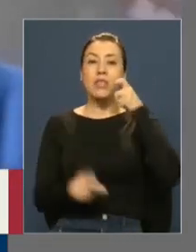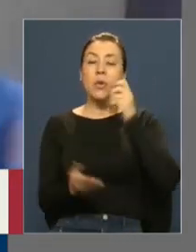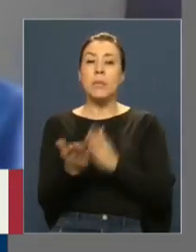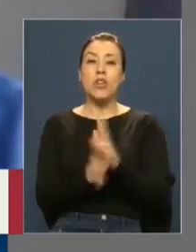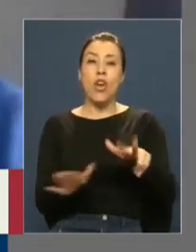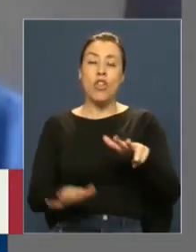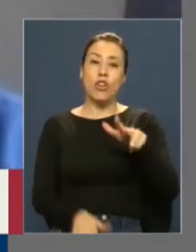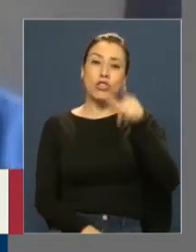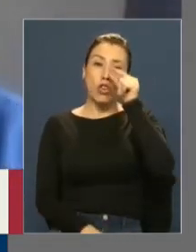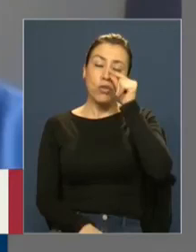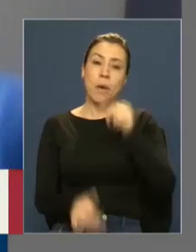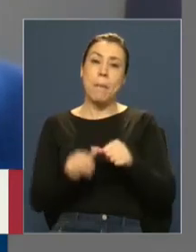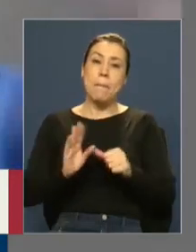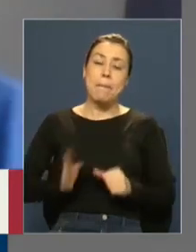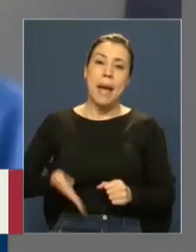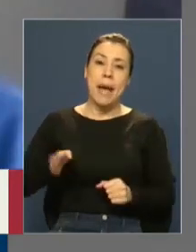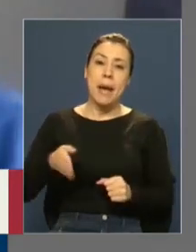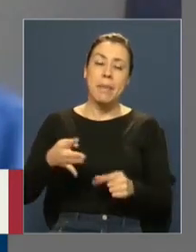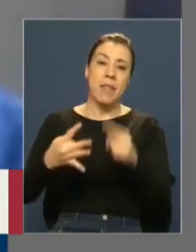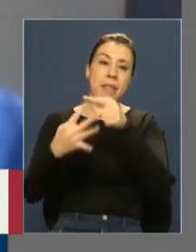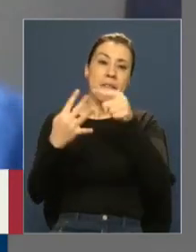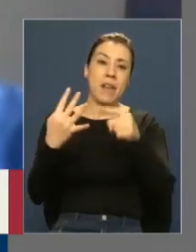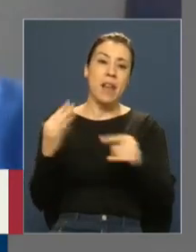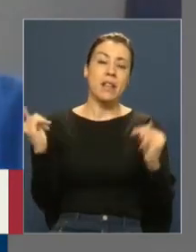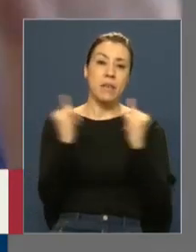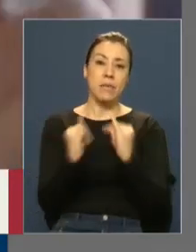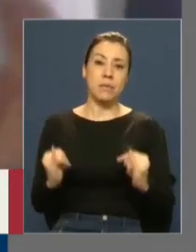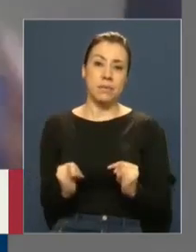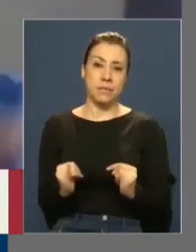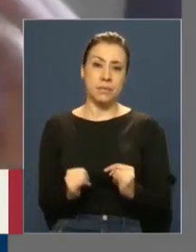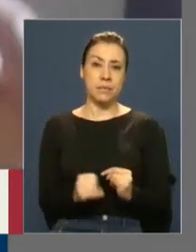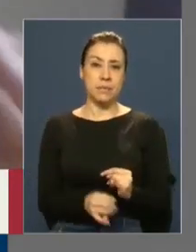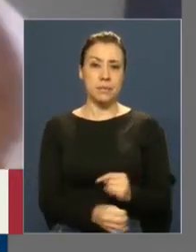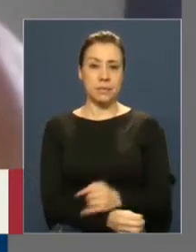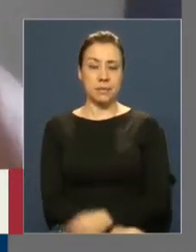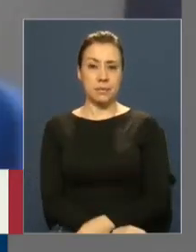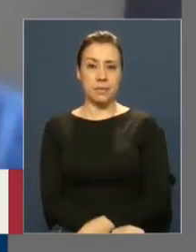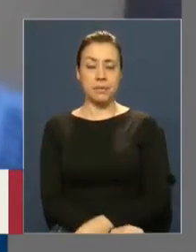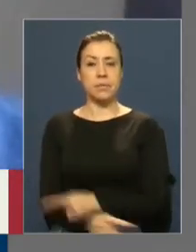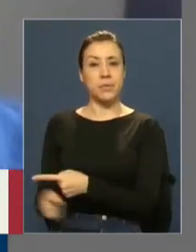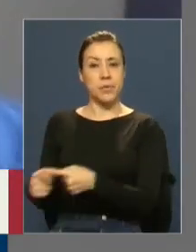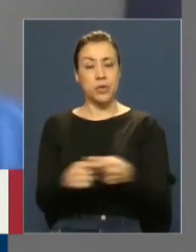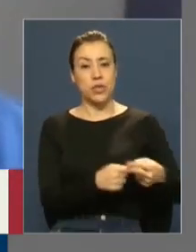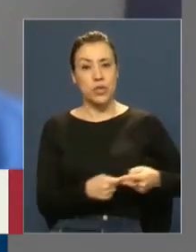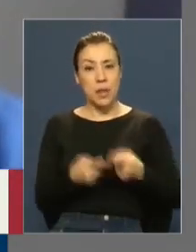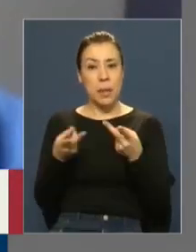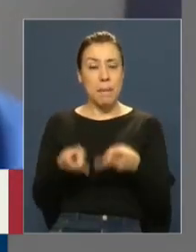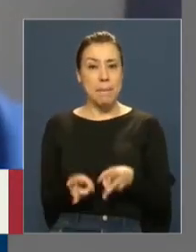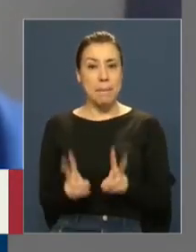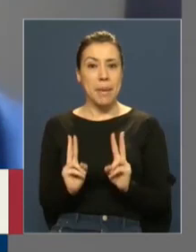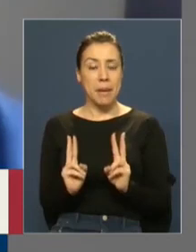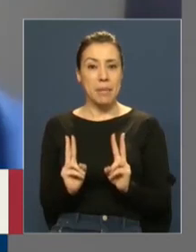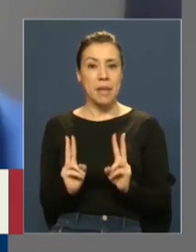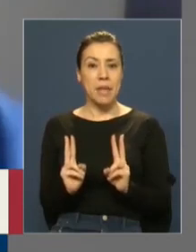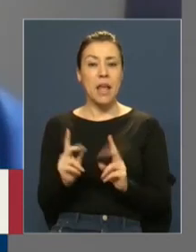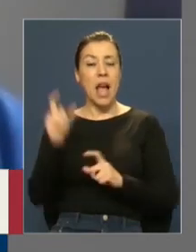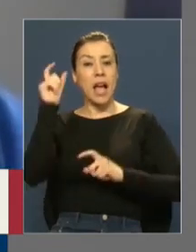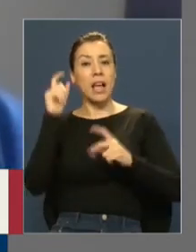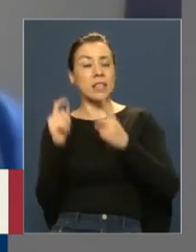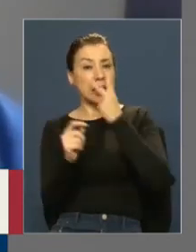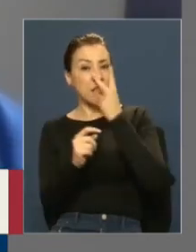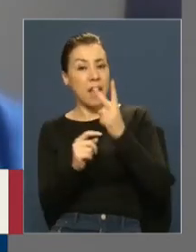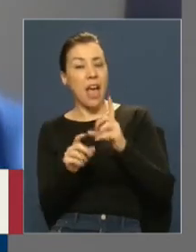octubre, sistemáticamente de diversas formas. Una sociedad que permite que se exprese la